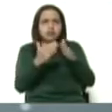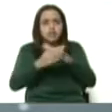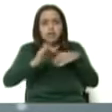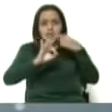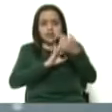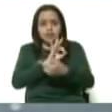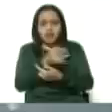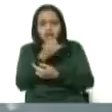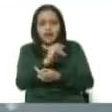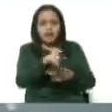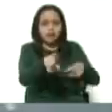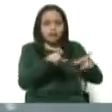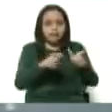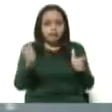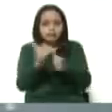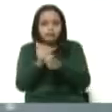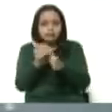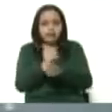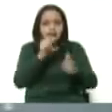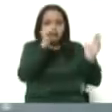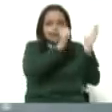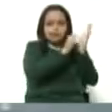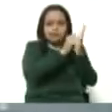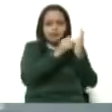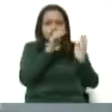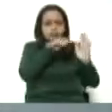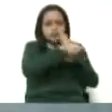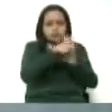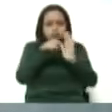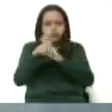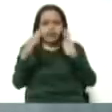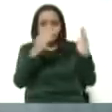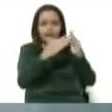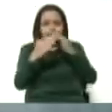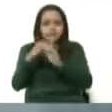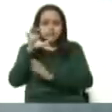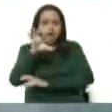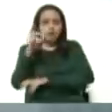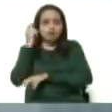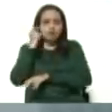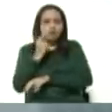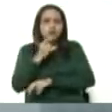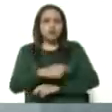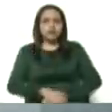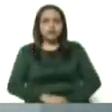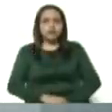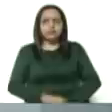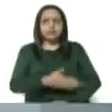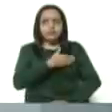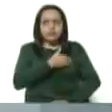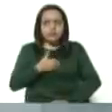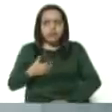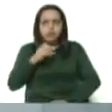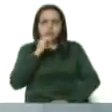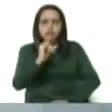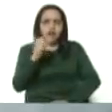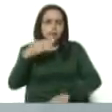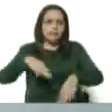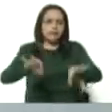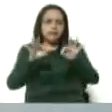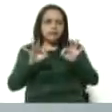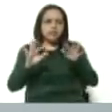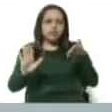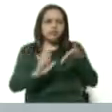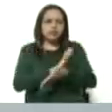que fueron captados casa por casa en el estado Sucre. Quiero mencionar muy especialmente la